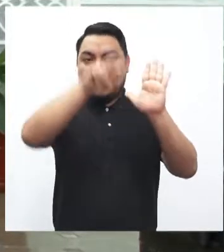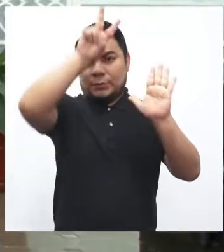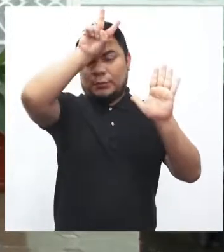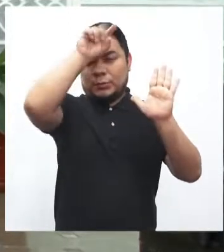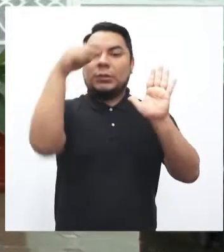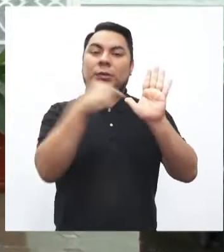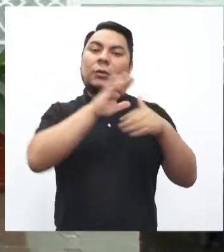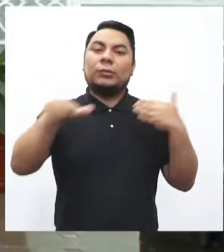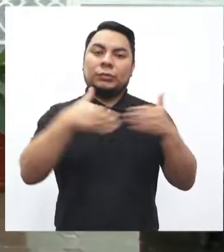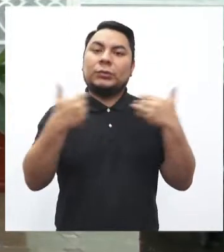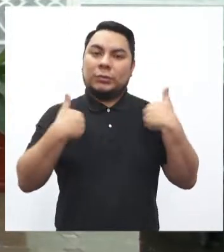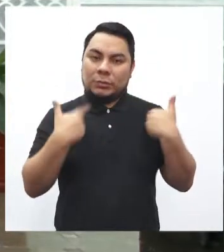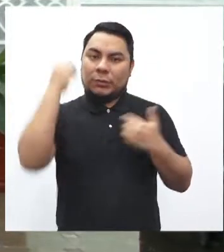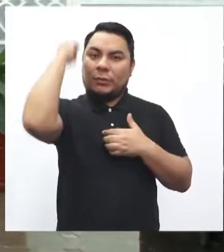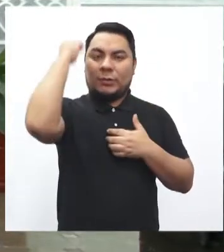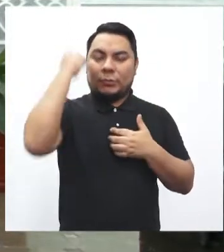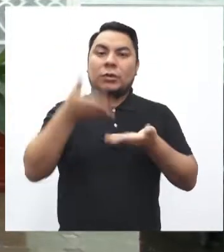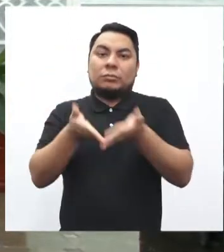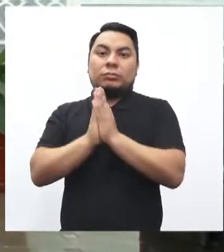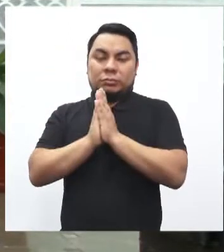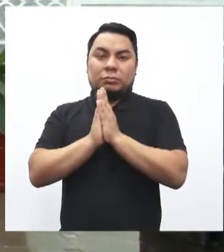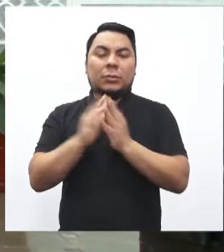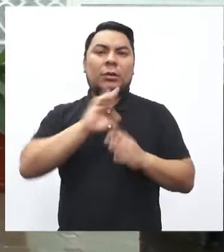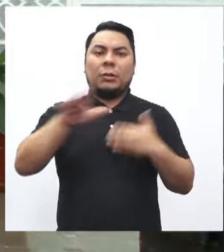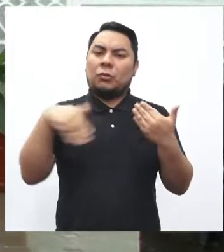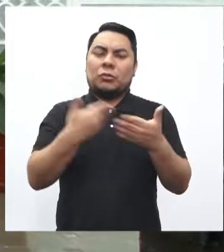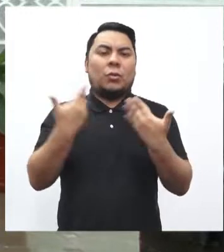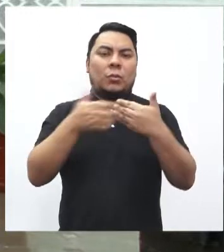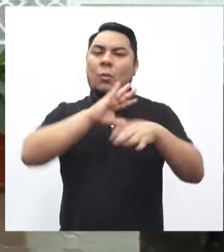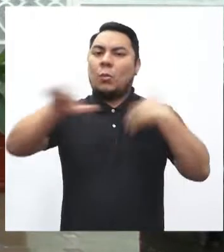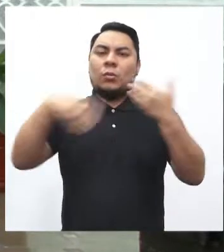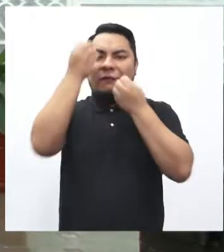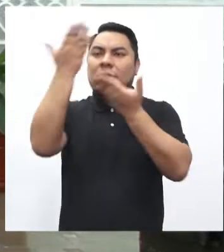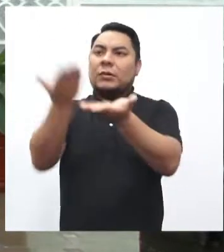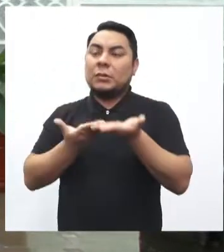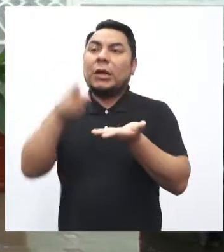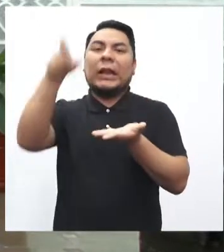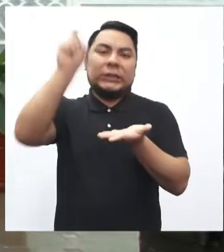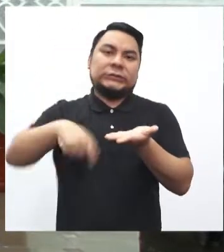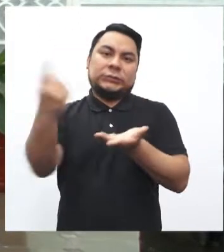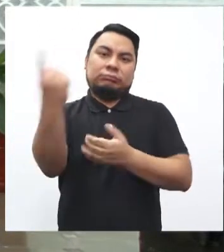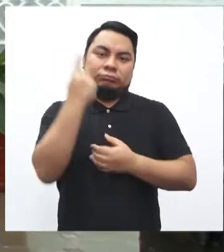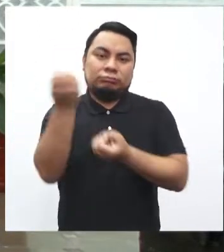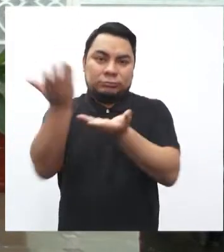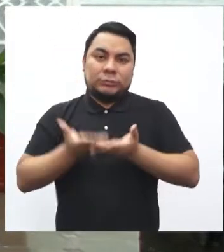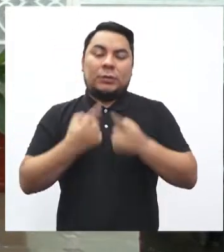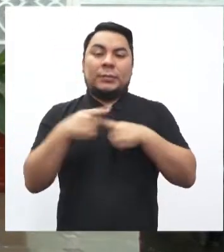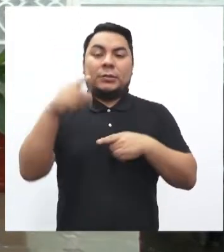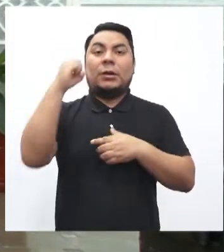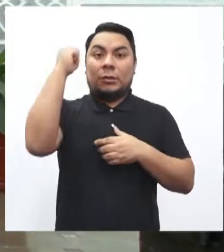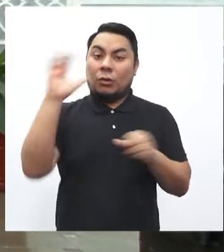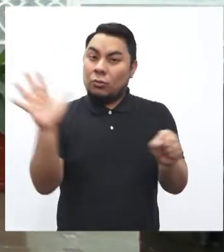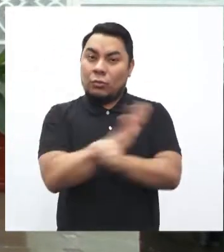del Perú, todos tenemos el derecho de solicitar sin expresión de causa la información que se requiera. ¿Pero este derecho es